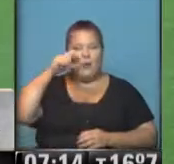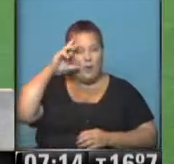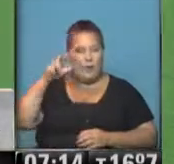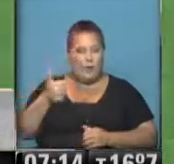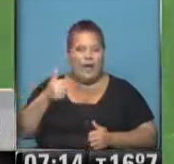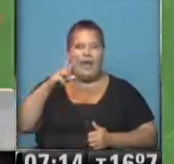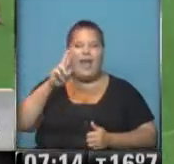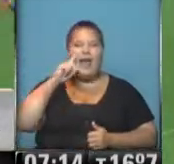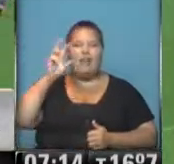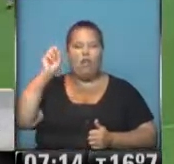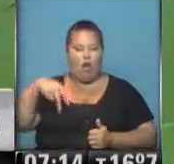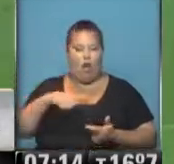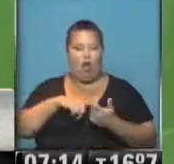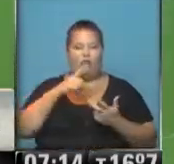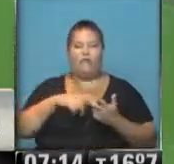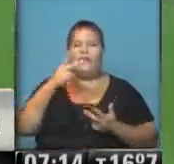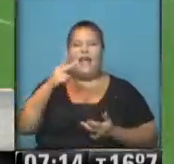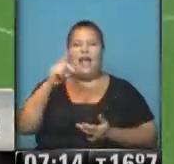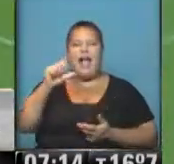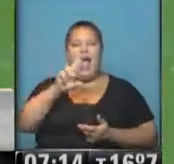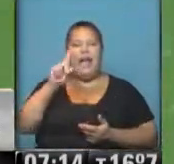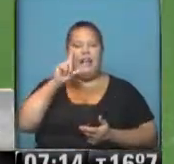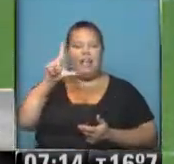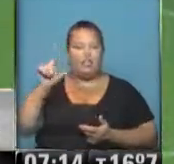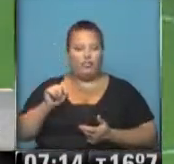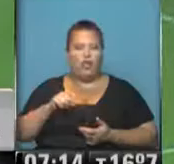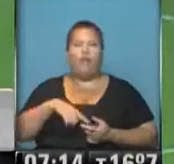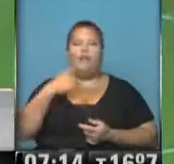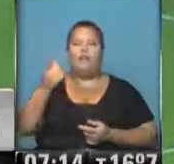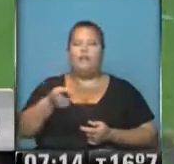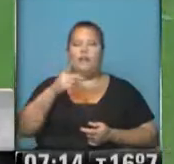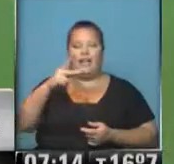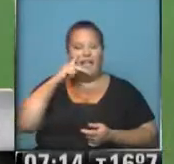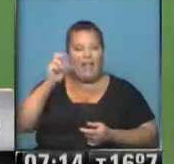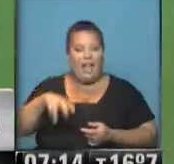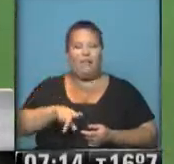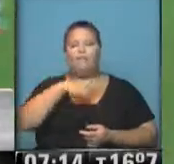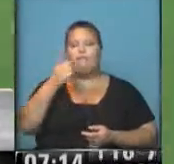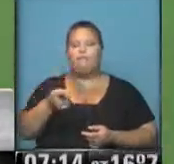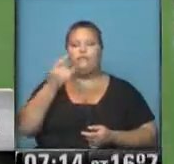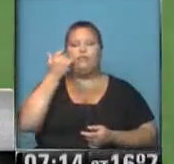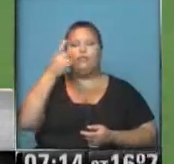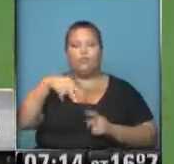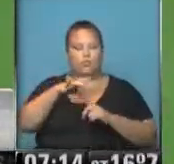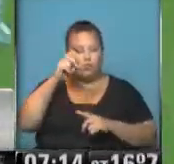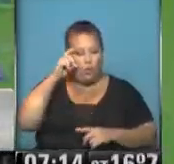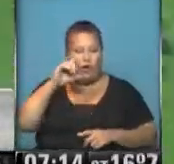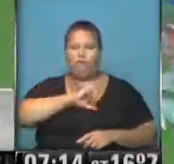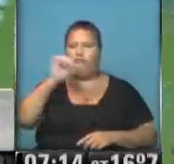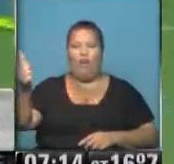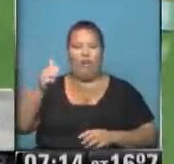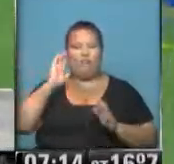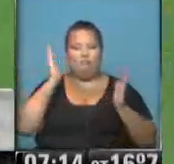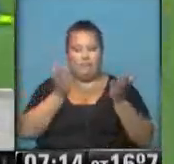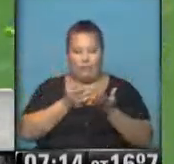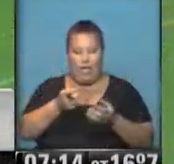Sebastián Rincón, dos de Guido Carrillo, Kevin Itabel y Jonathan Junque. Los goles para la victoria pincha